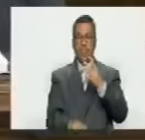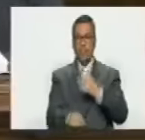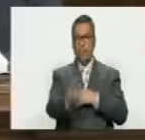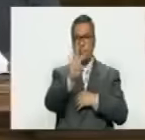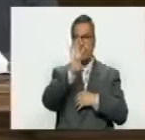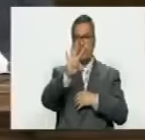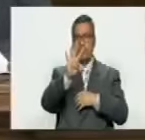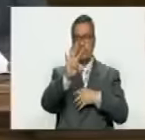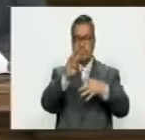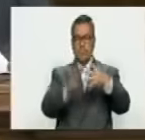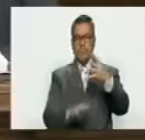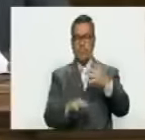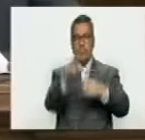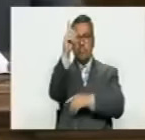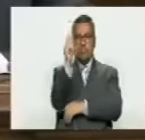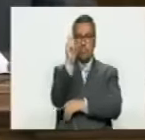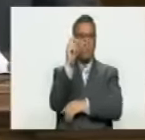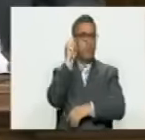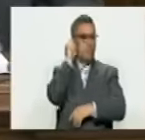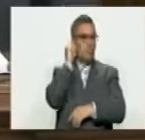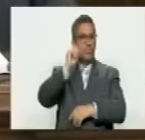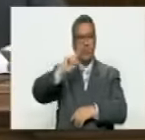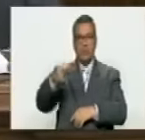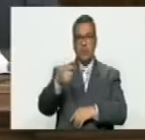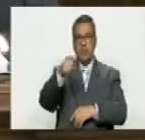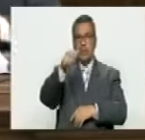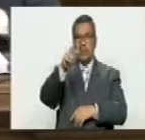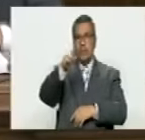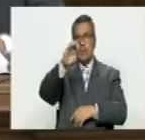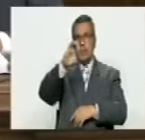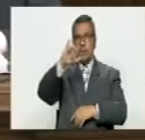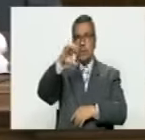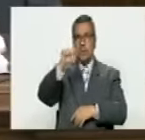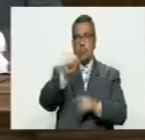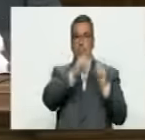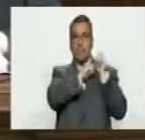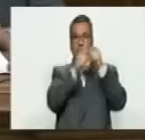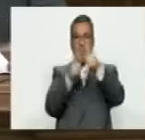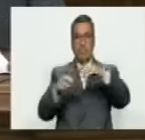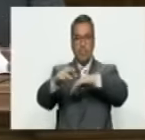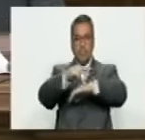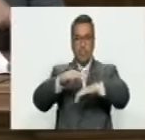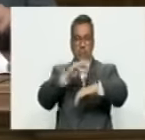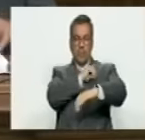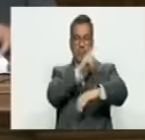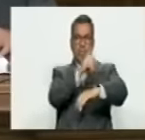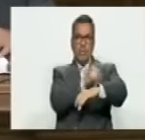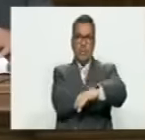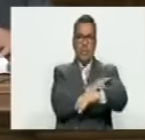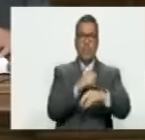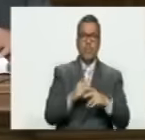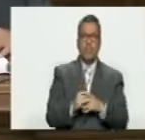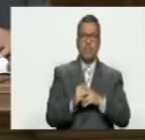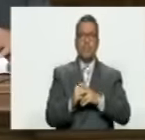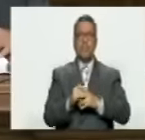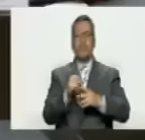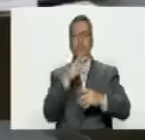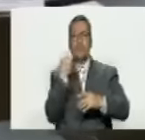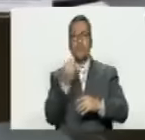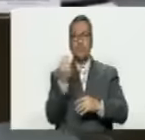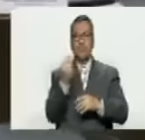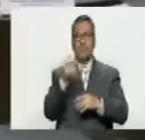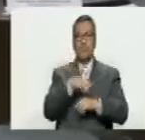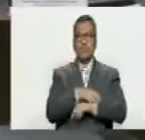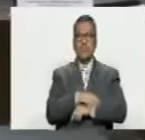Cuarto, diputada Grecia Colmenares, designada como ministra del Poder Popular para la Juventud.